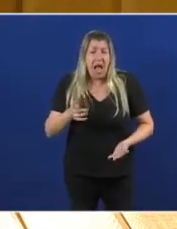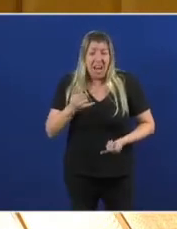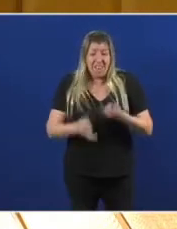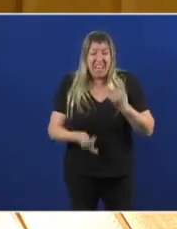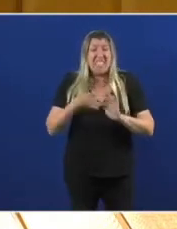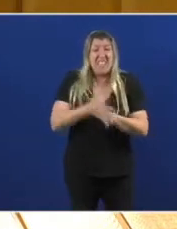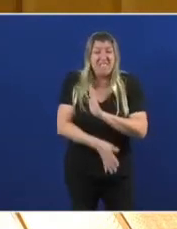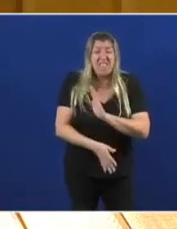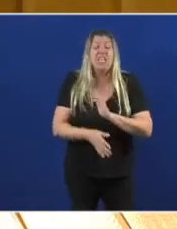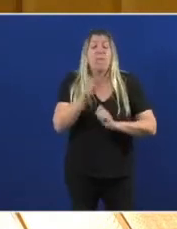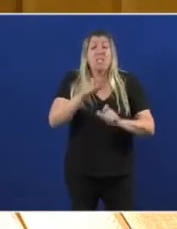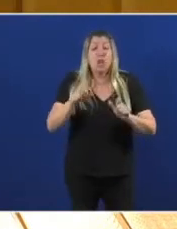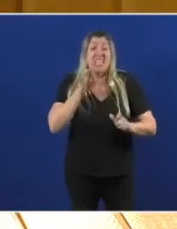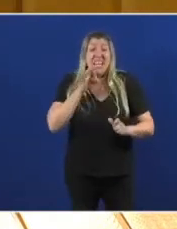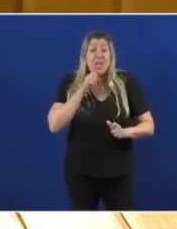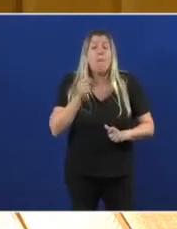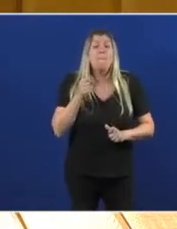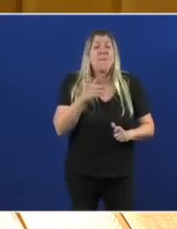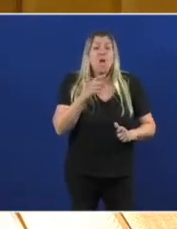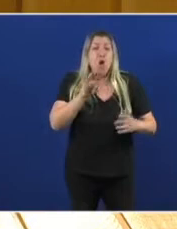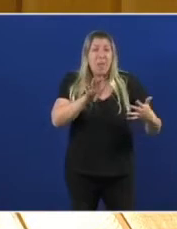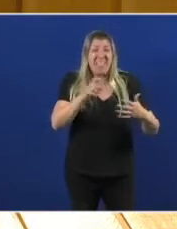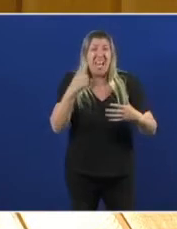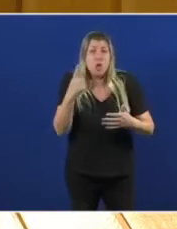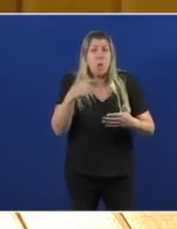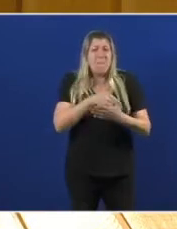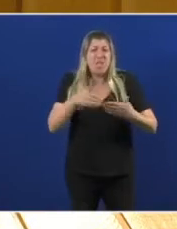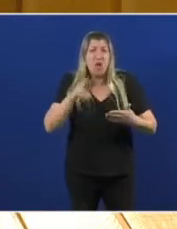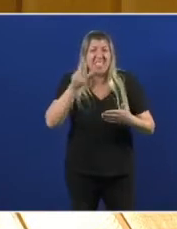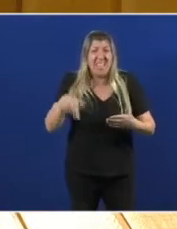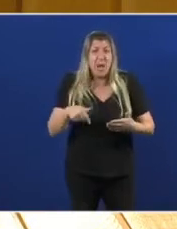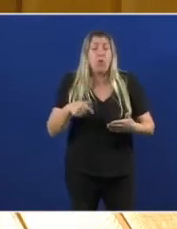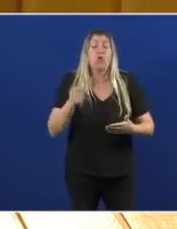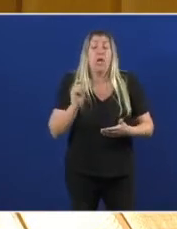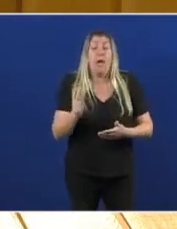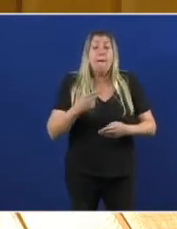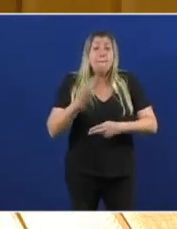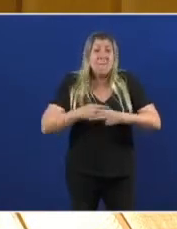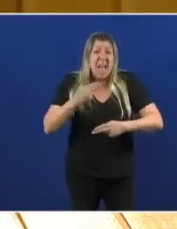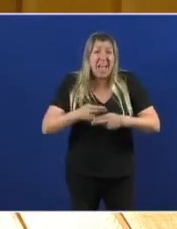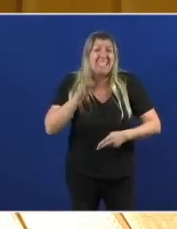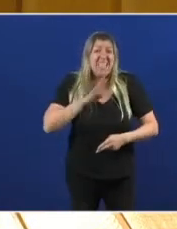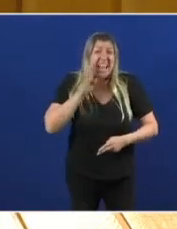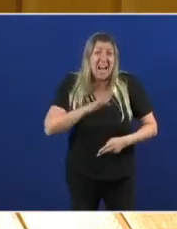1.091 millóns de euros Empeaxes ilegais Desde 2013 Non ten nada que decir